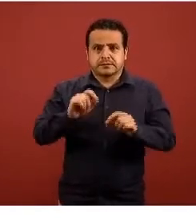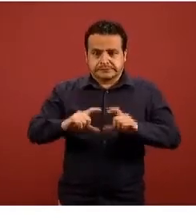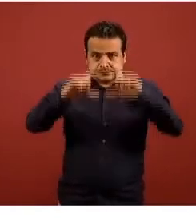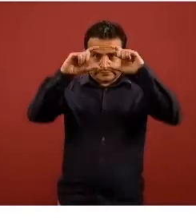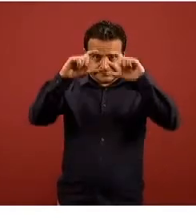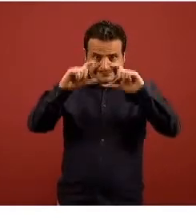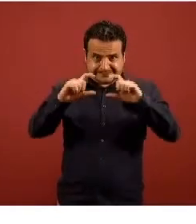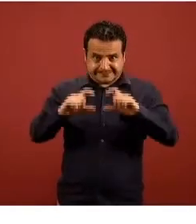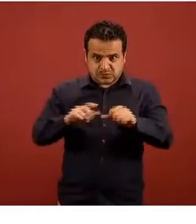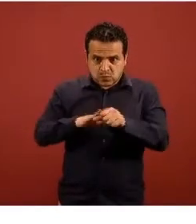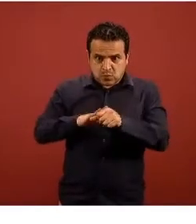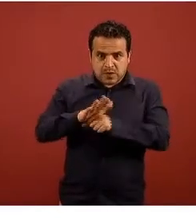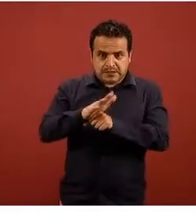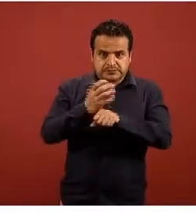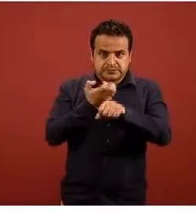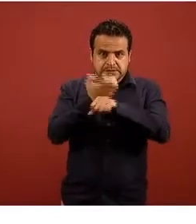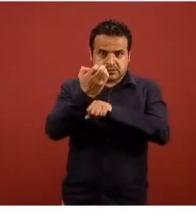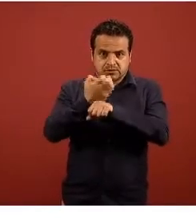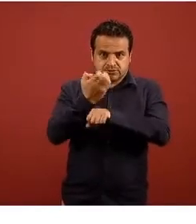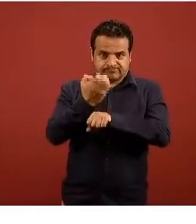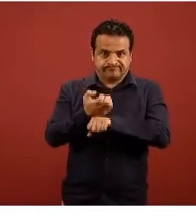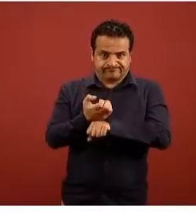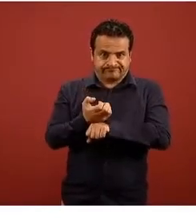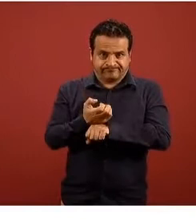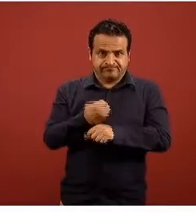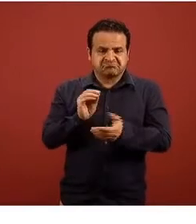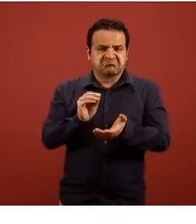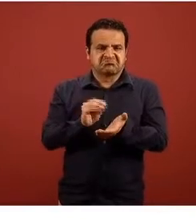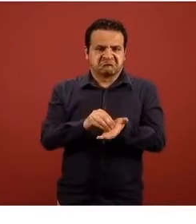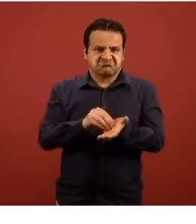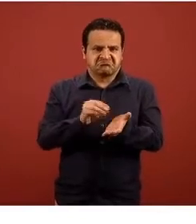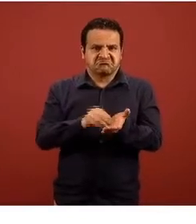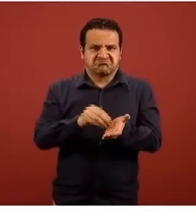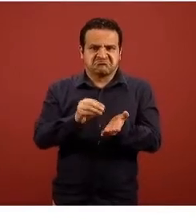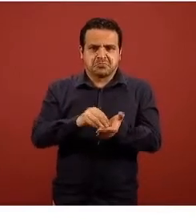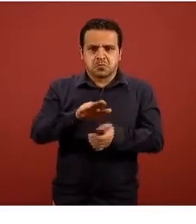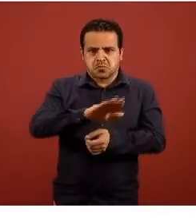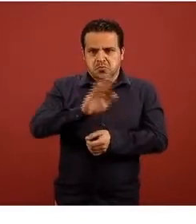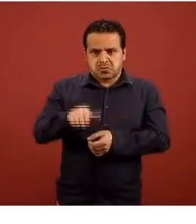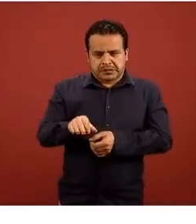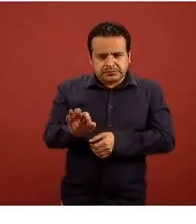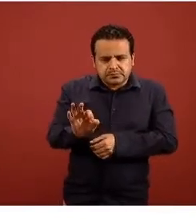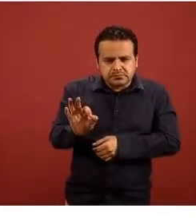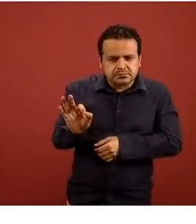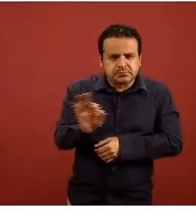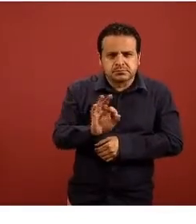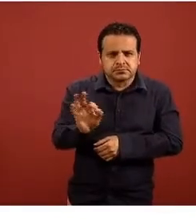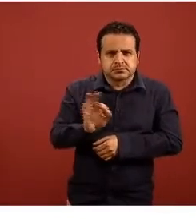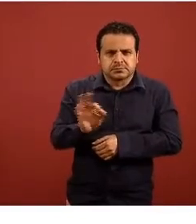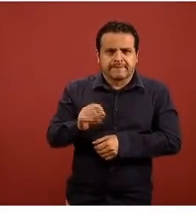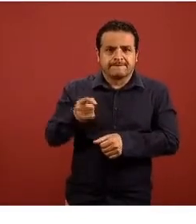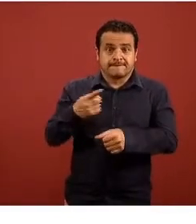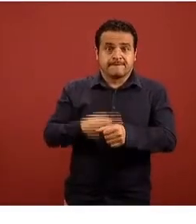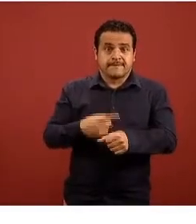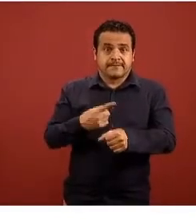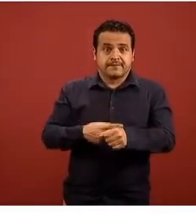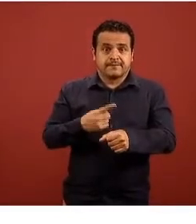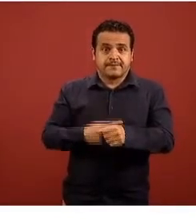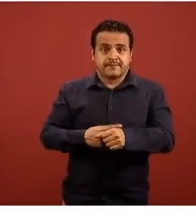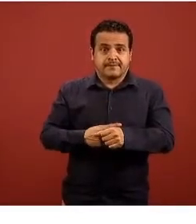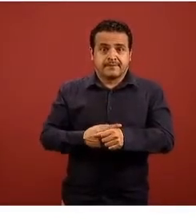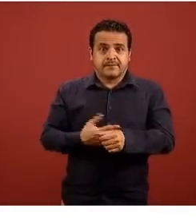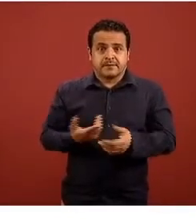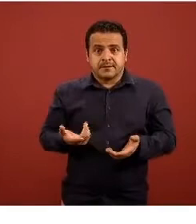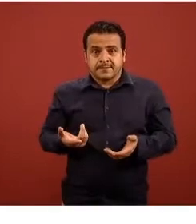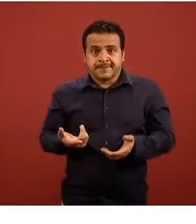que entidades federativas estarían teniendo todavía algunas defunciones sospechosas que pudieran incrementar el número y por lo tanto la